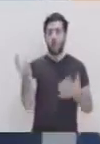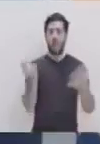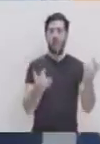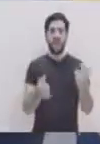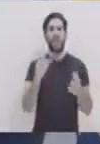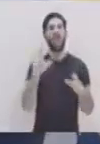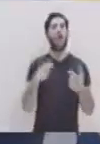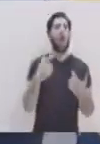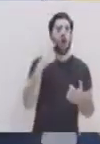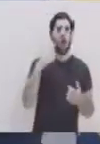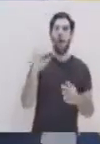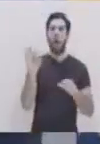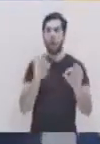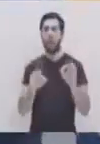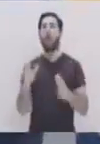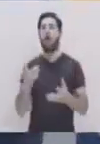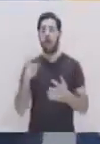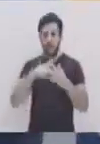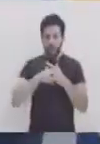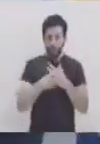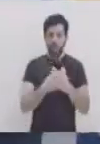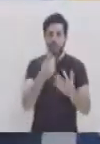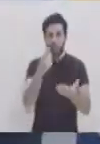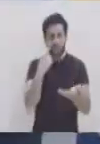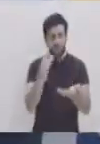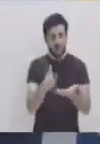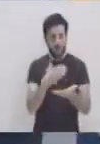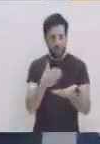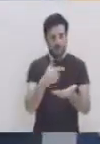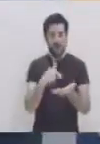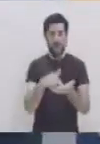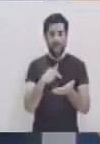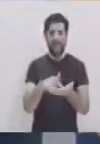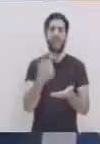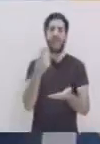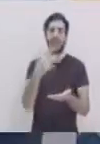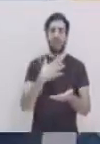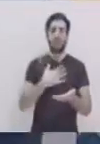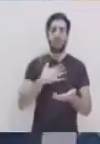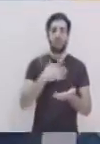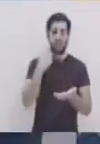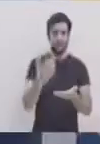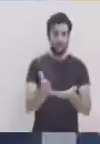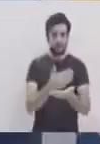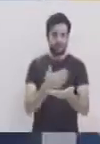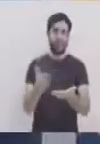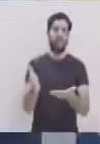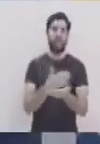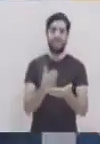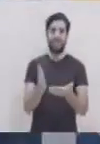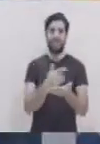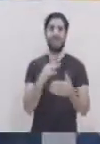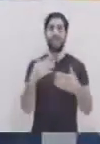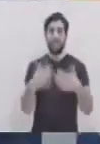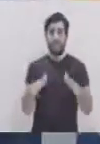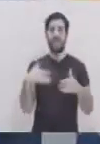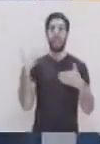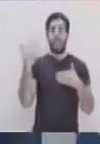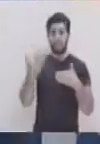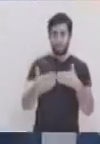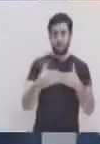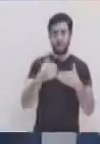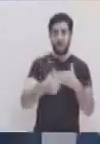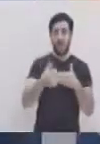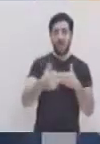usted acerca de eso? Bueno, empezó por cómics y ahí es donde uno se fue dando cuenta de esto. Luego fue avanzando